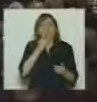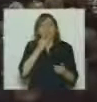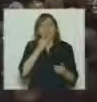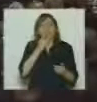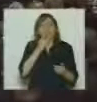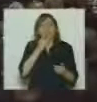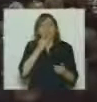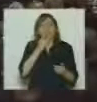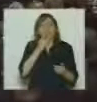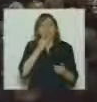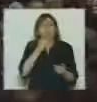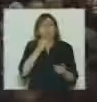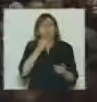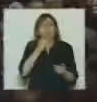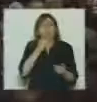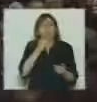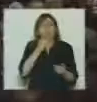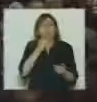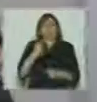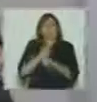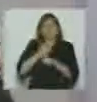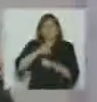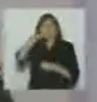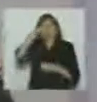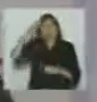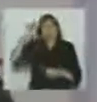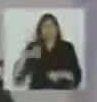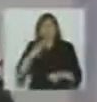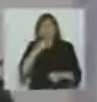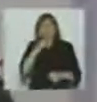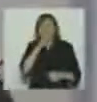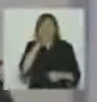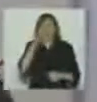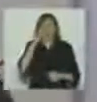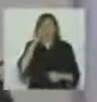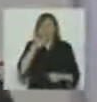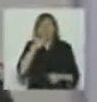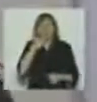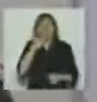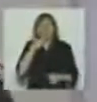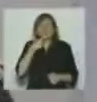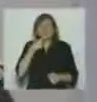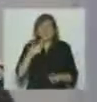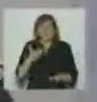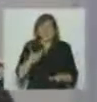la baja tensión era por el estrés pero la verdad que este fin de semana